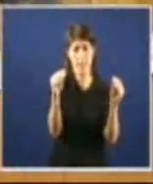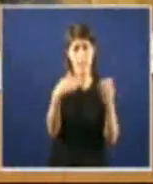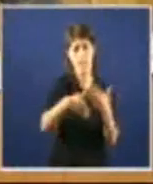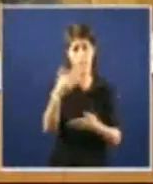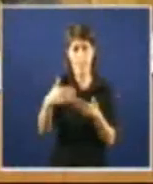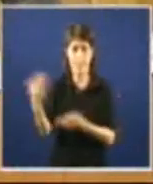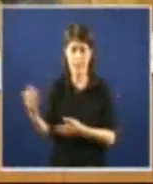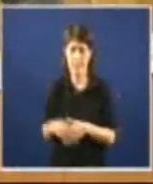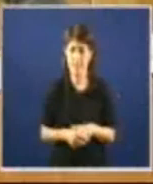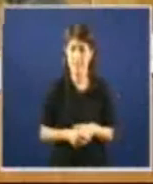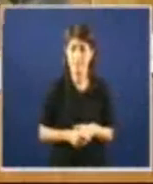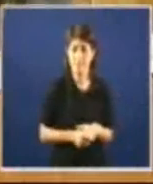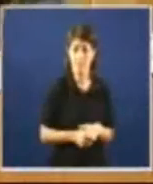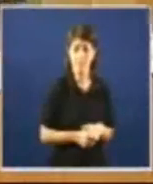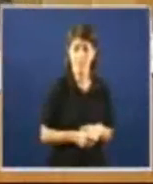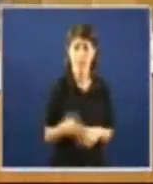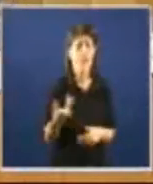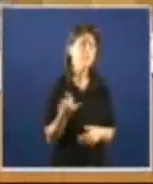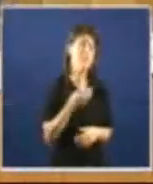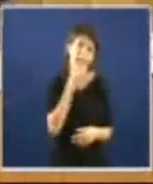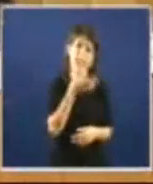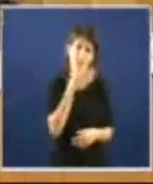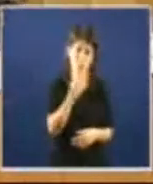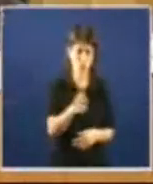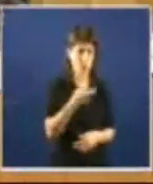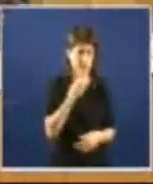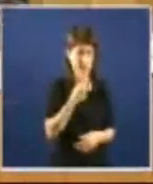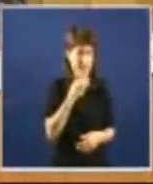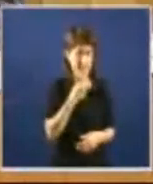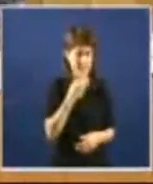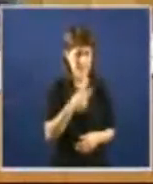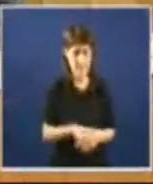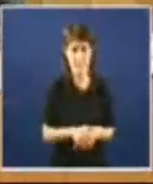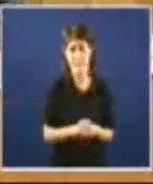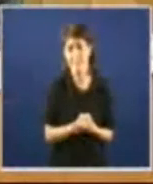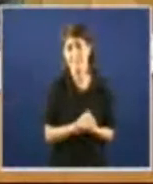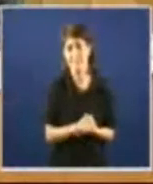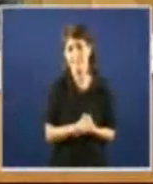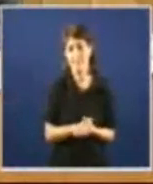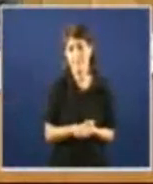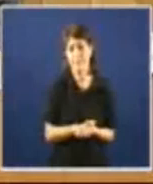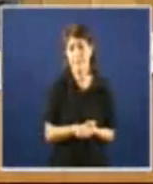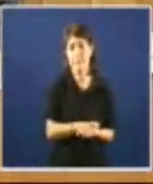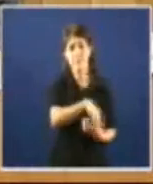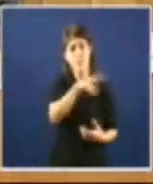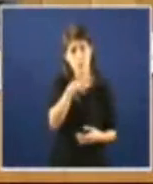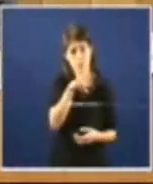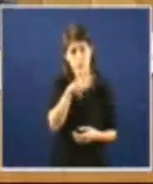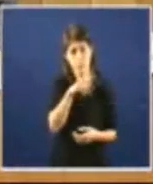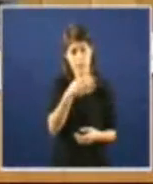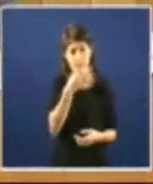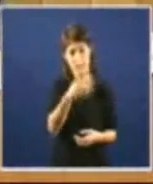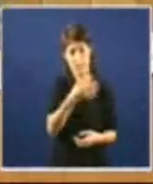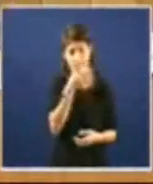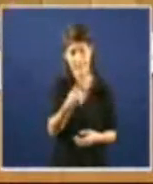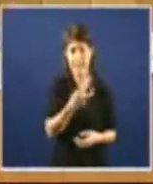amén. O que me fez possível para me tornar o homem que sou de hoje, é o mesmo que agora me desculpe por